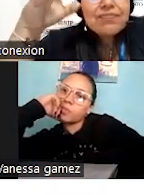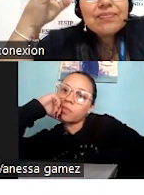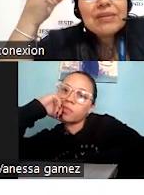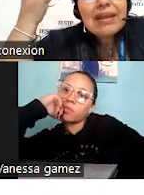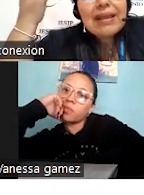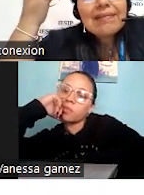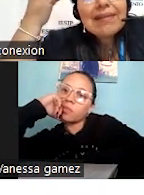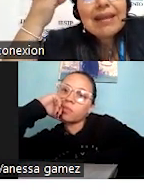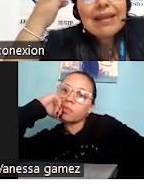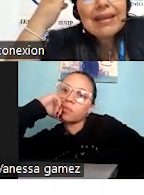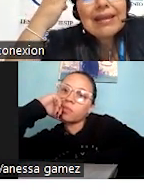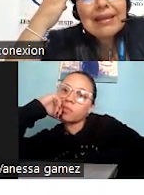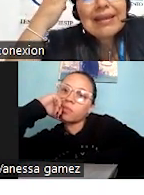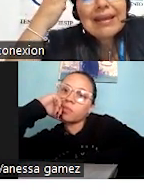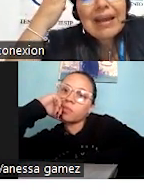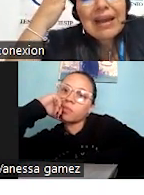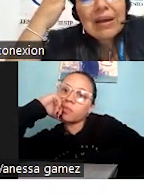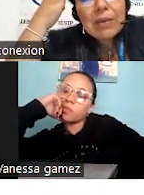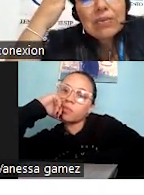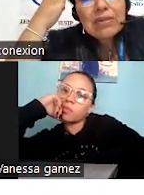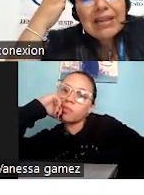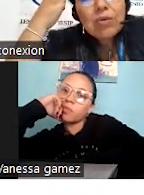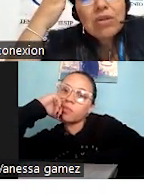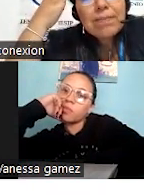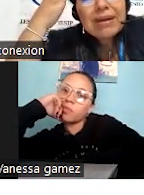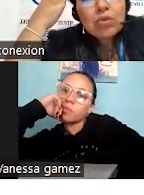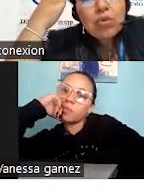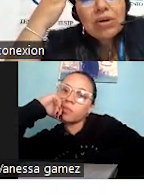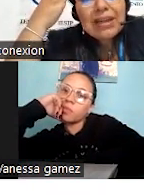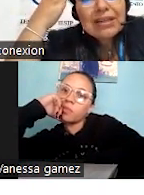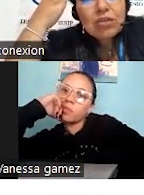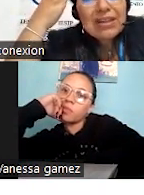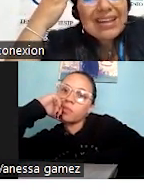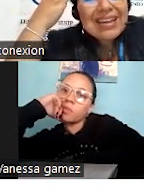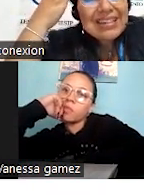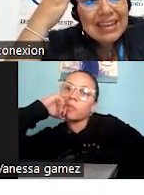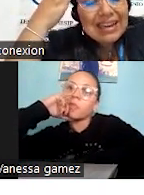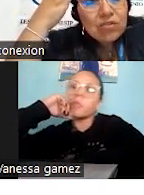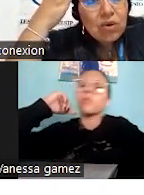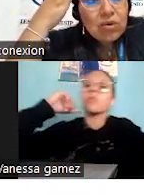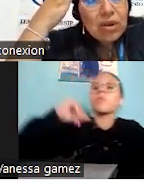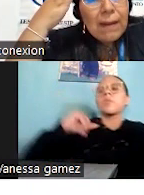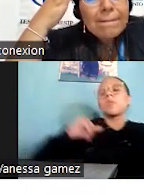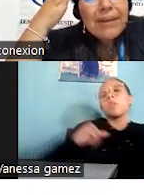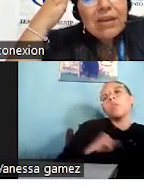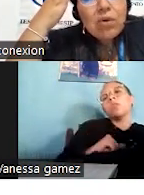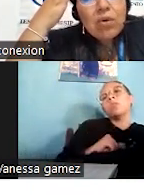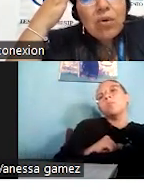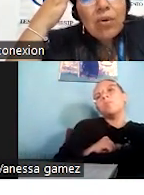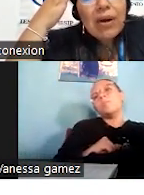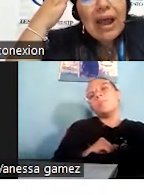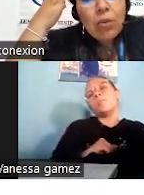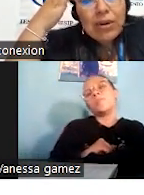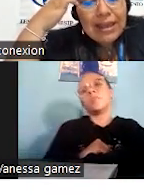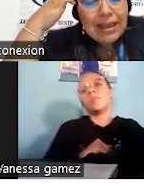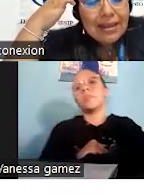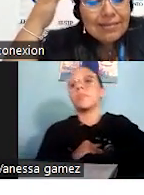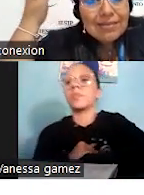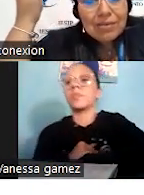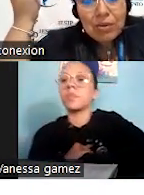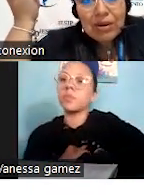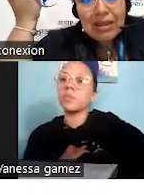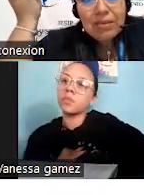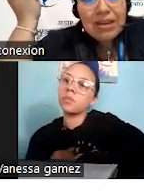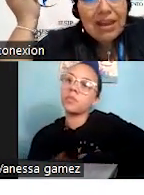tienen este, tienen un impacto con clientes, tienen interacción, pero aunque